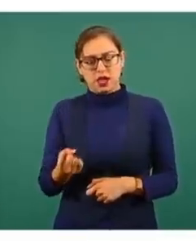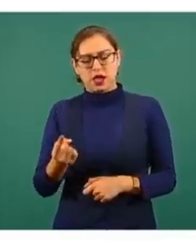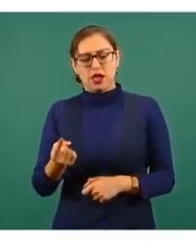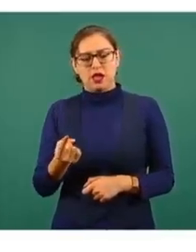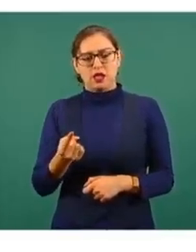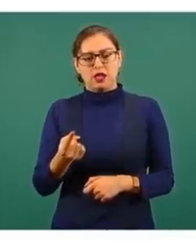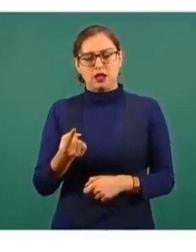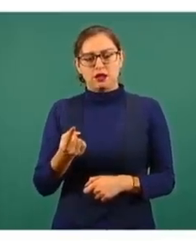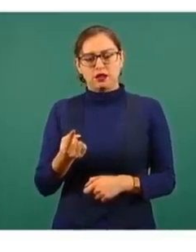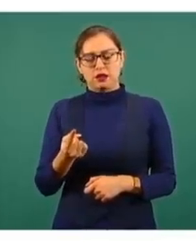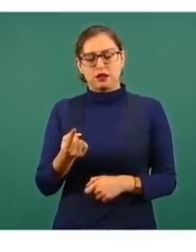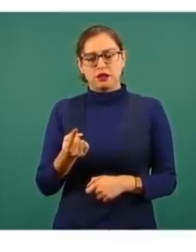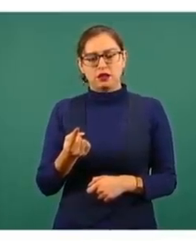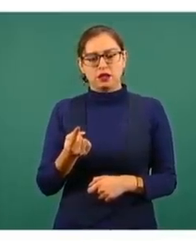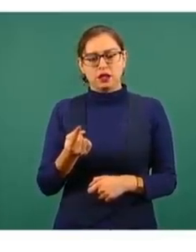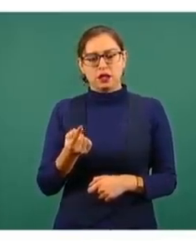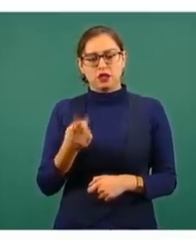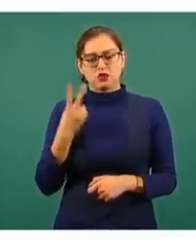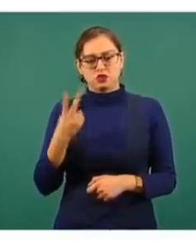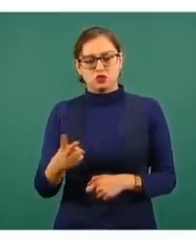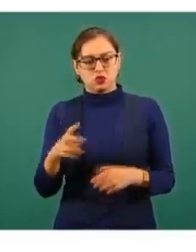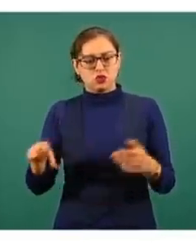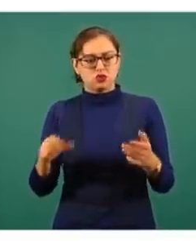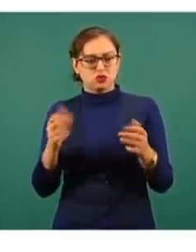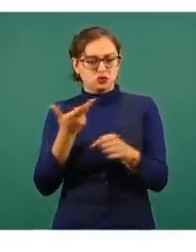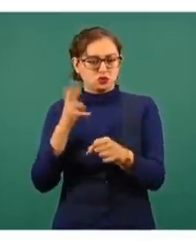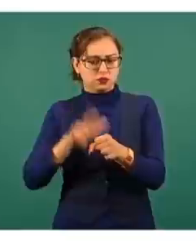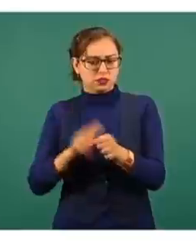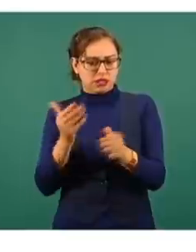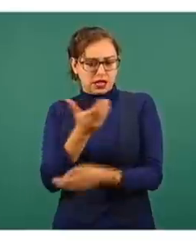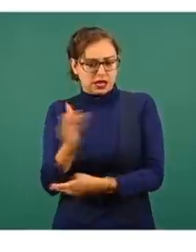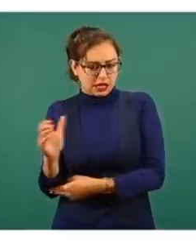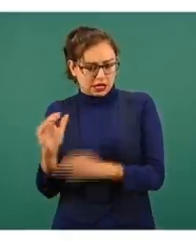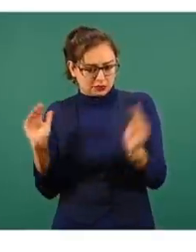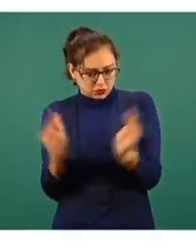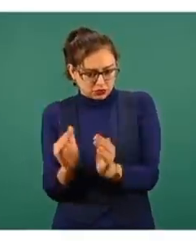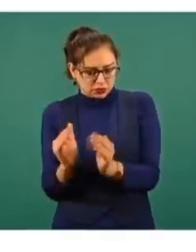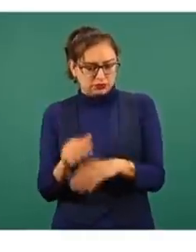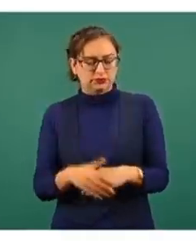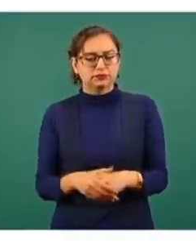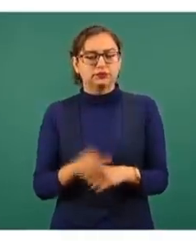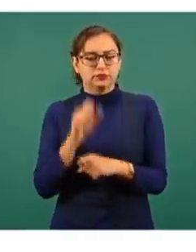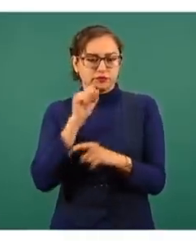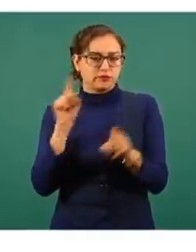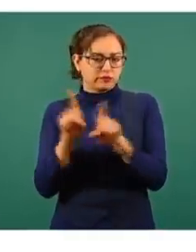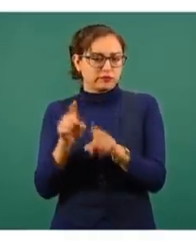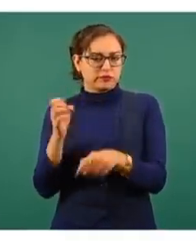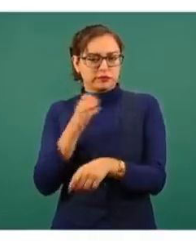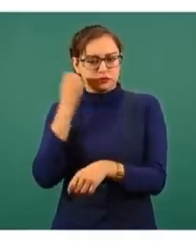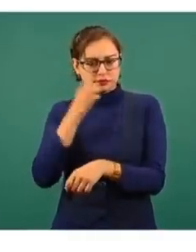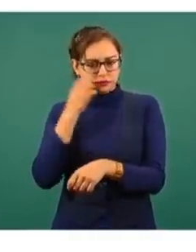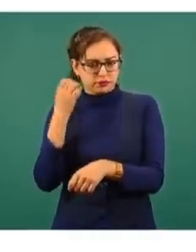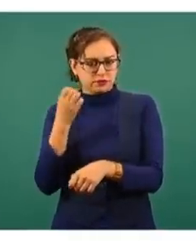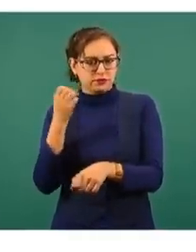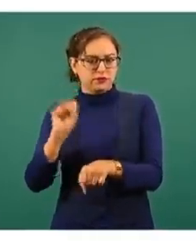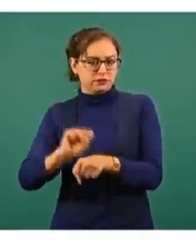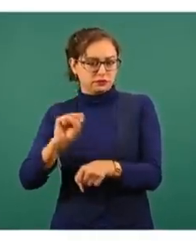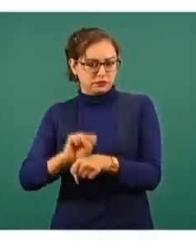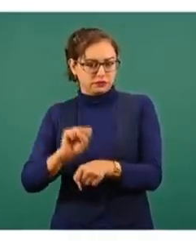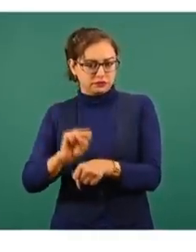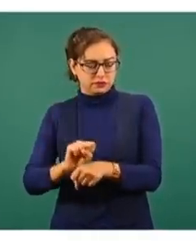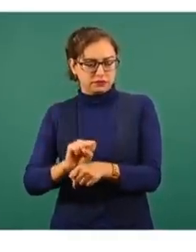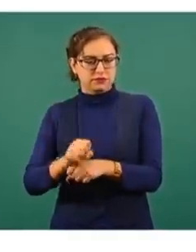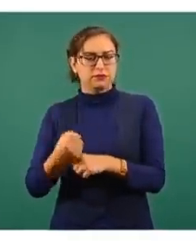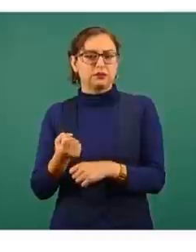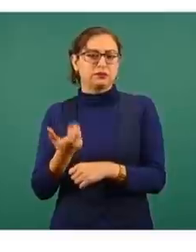En Ciudad del Carmen, aquí están las escuelas, la escuela secundaria general número 5, la escuela secundaria general